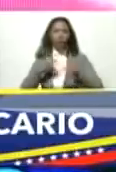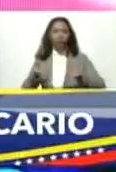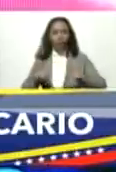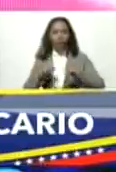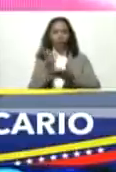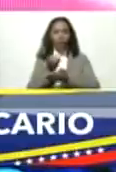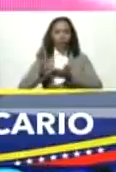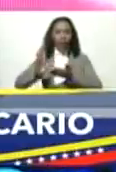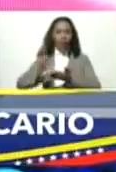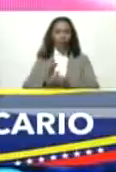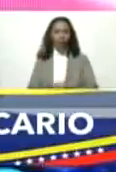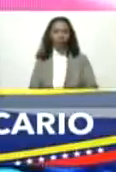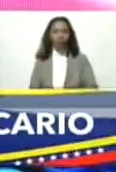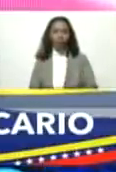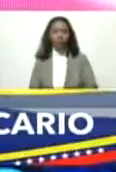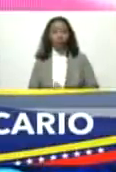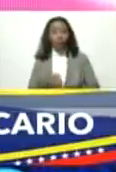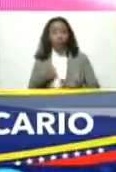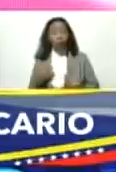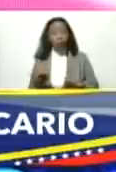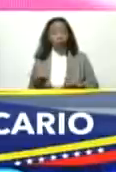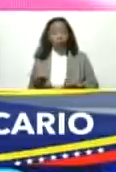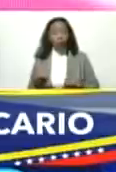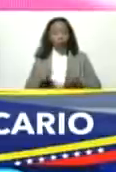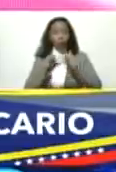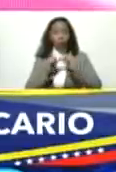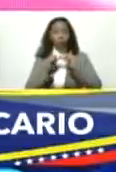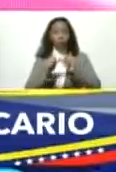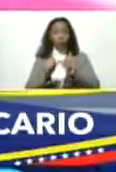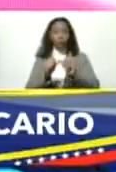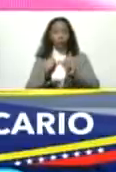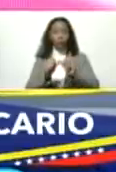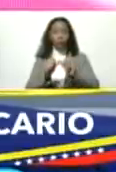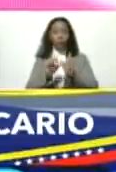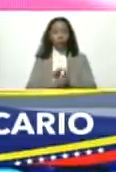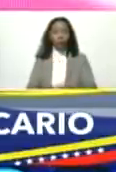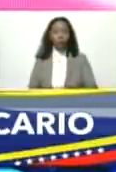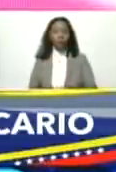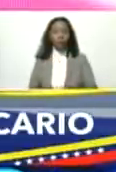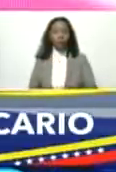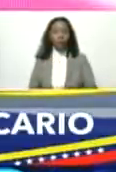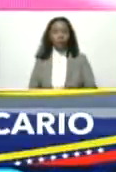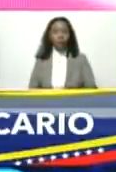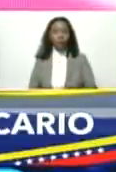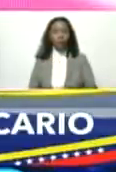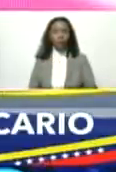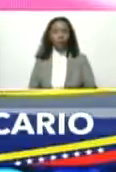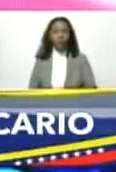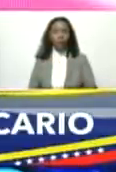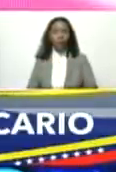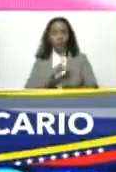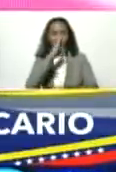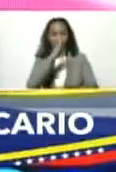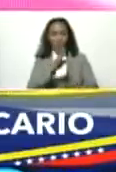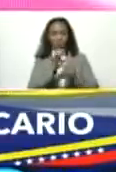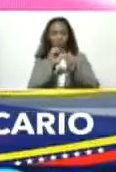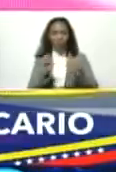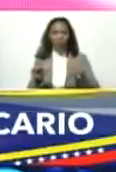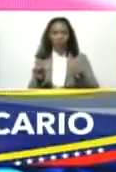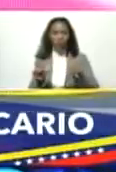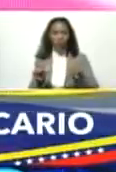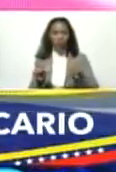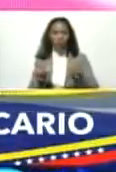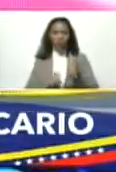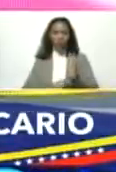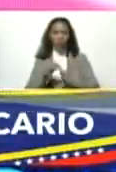crédito y mantener el pulso permanente sobre el